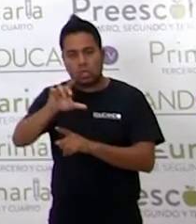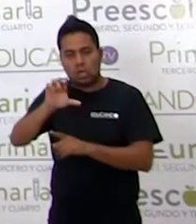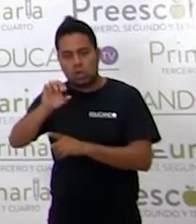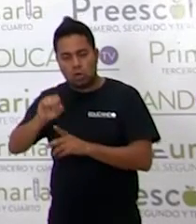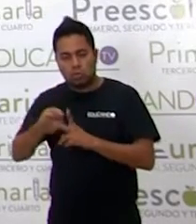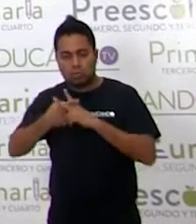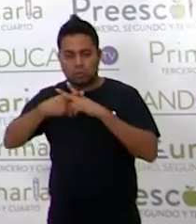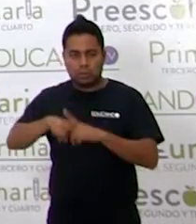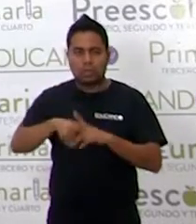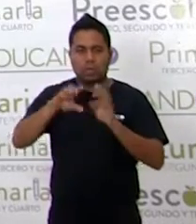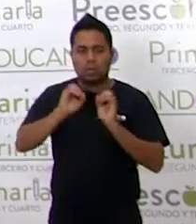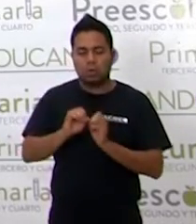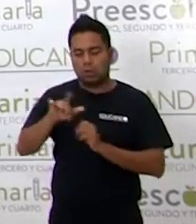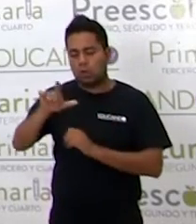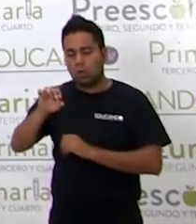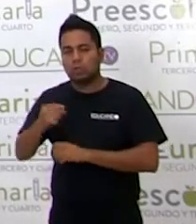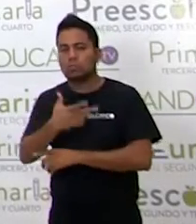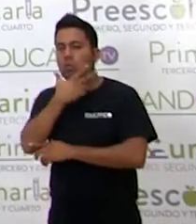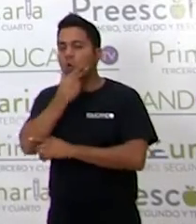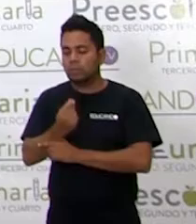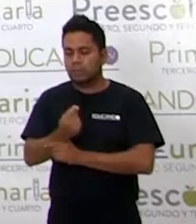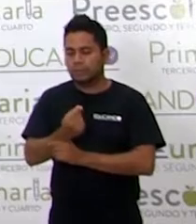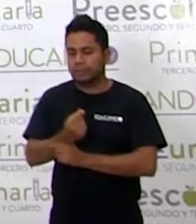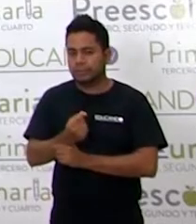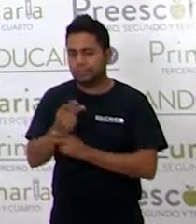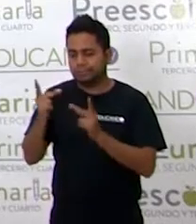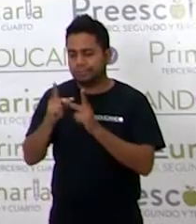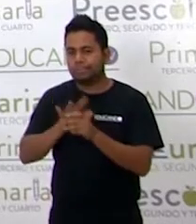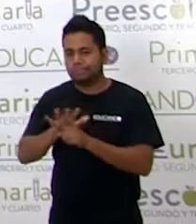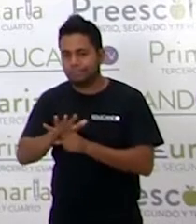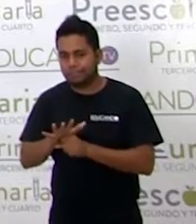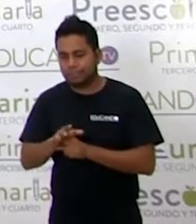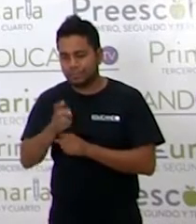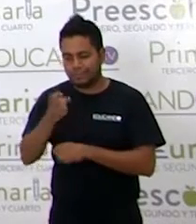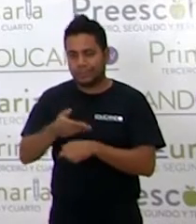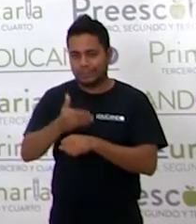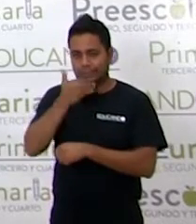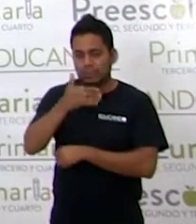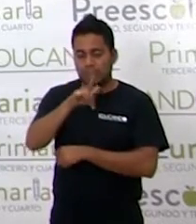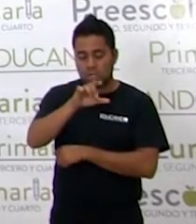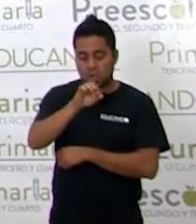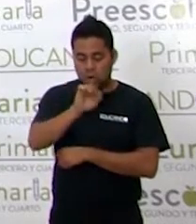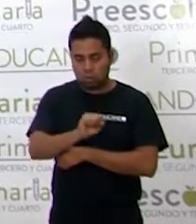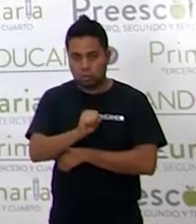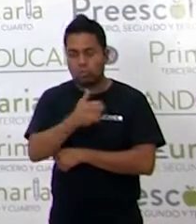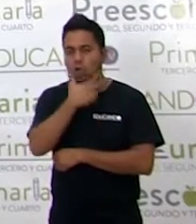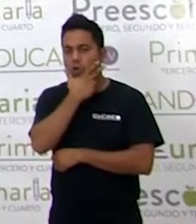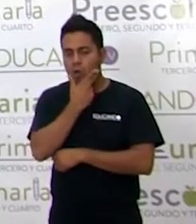O Los hombres Muy bien Los hombres